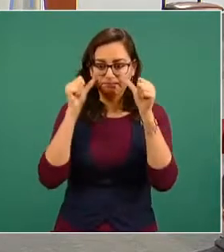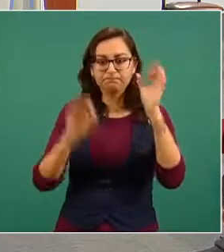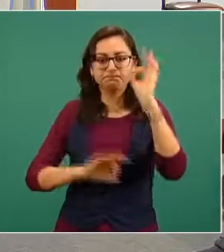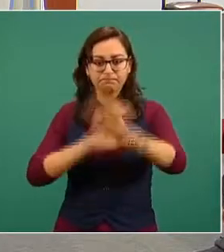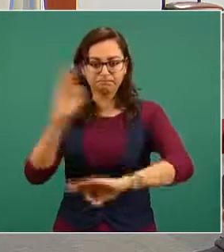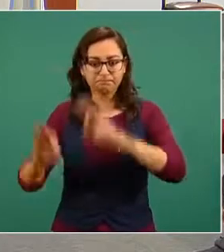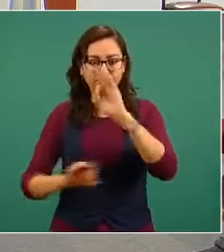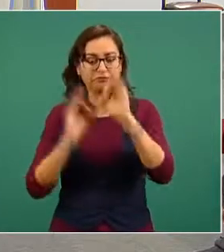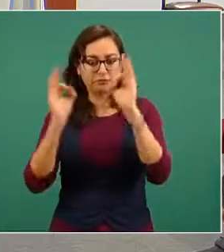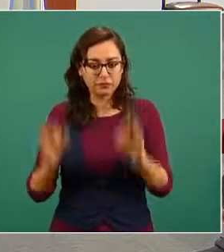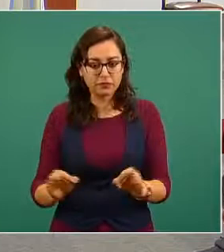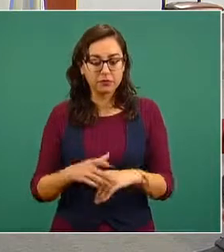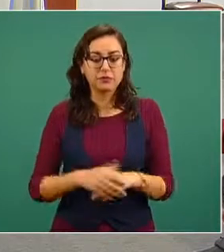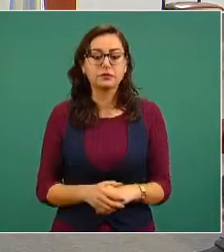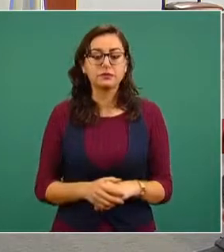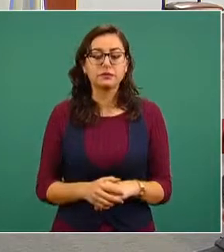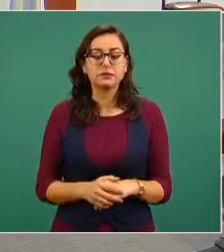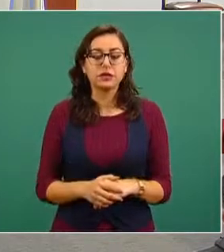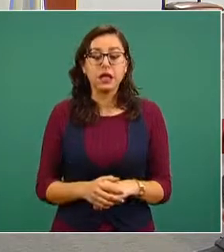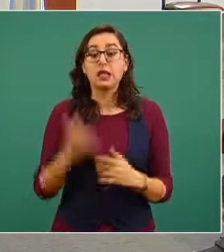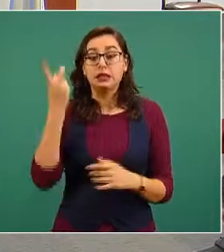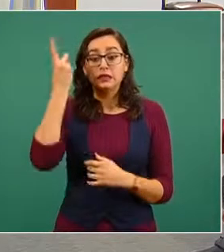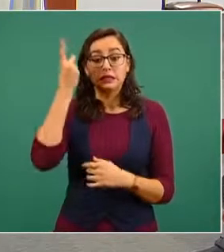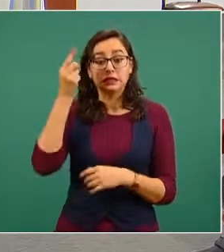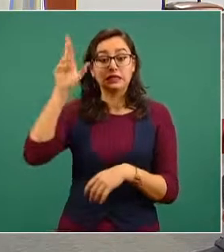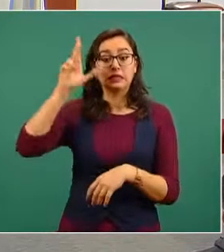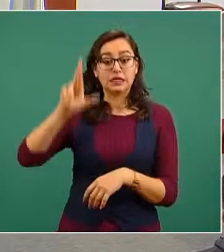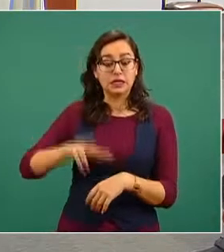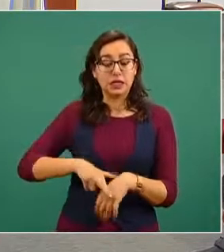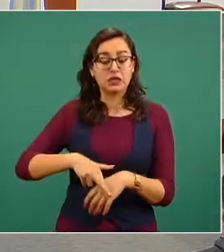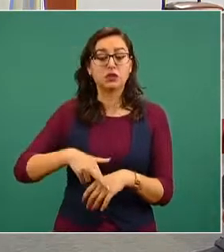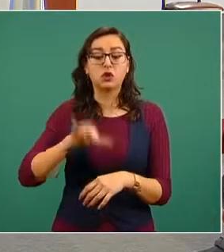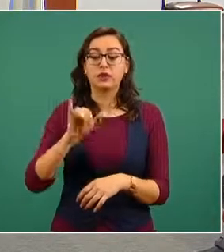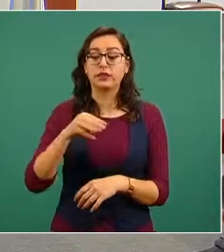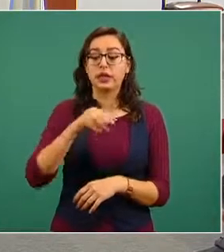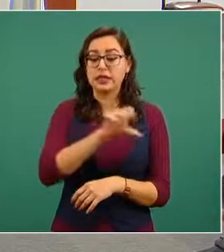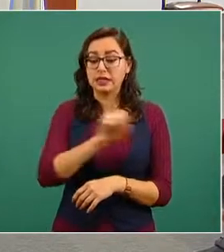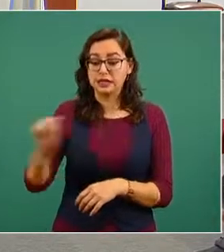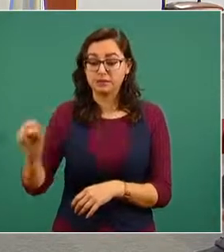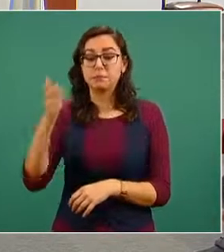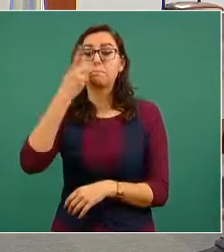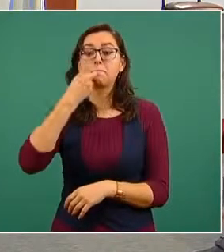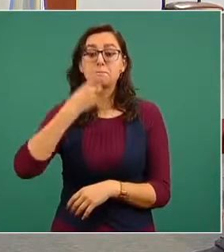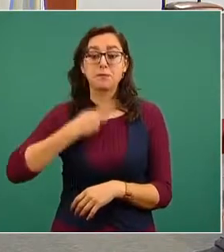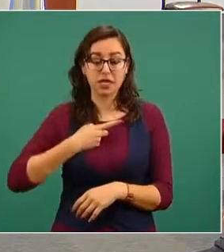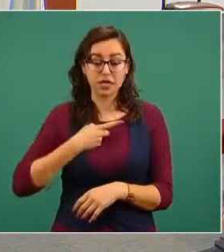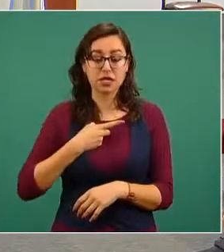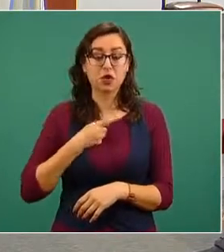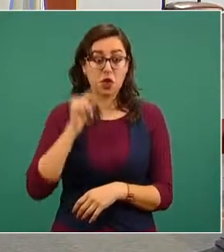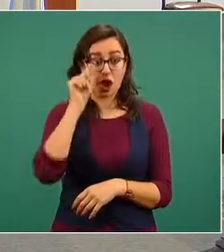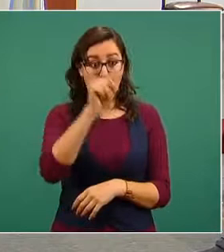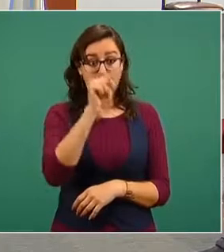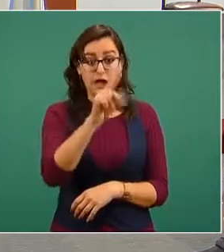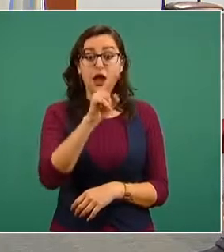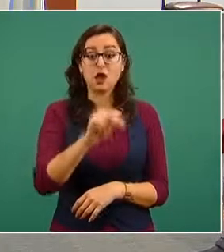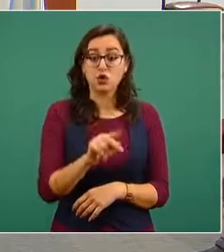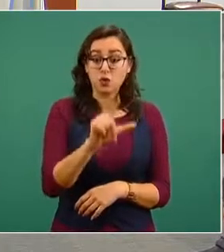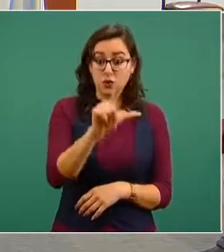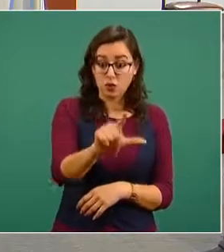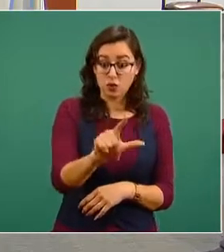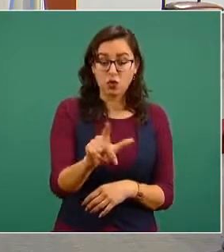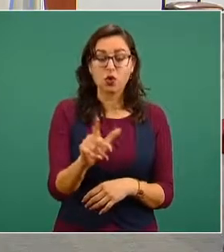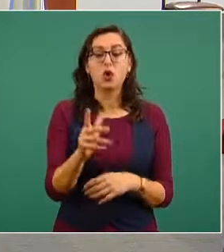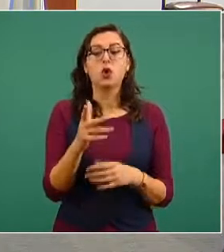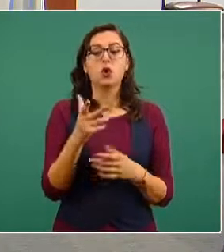director del seguro social me informó de que en el caso de Nuevo León están